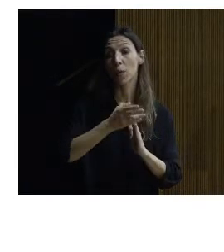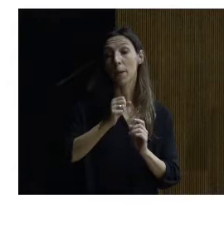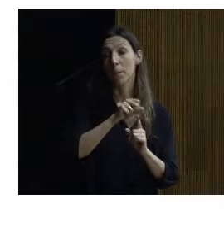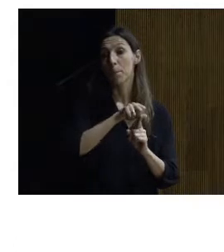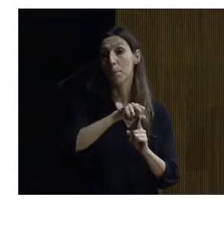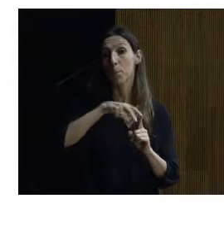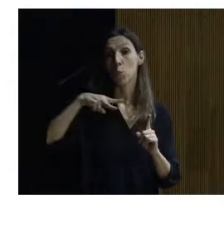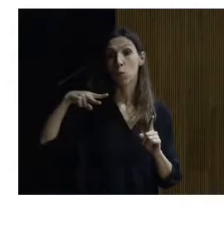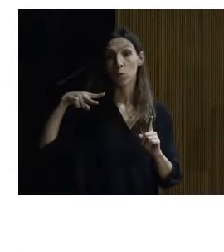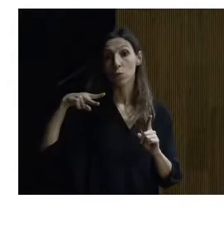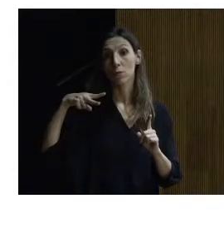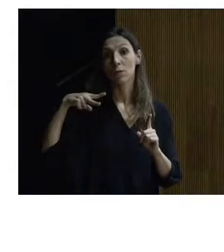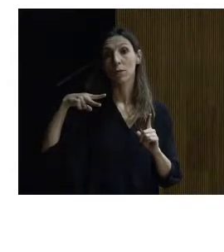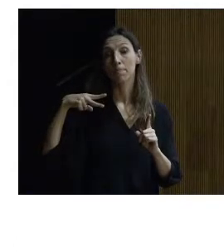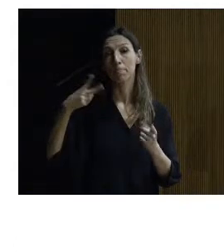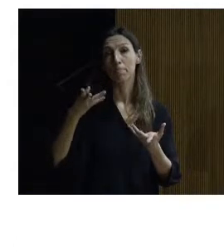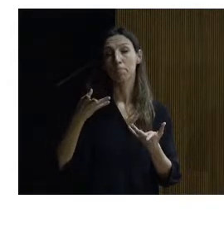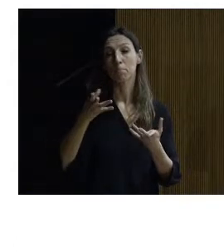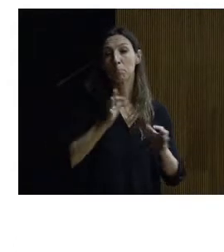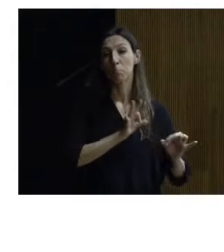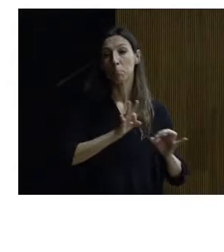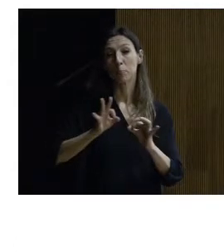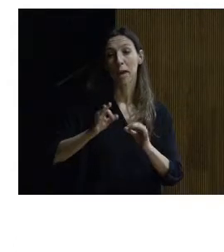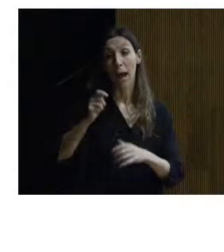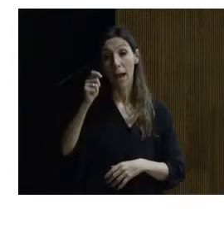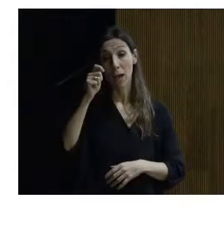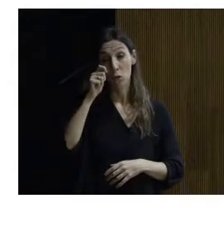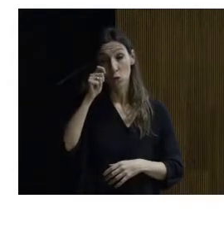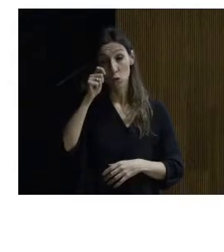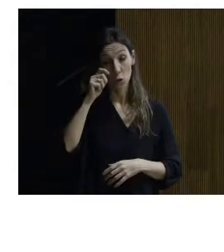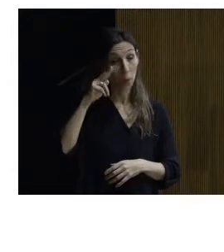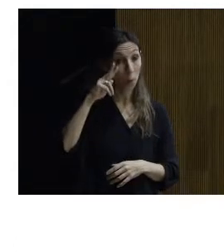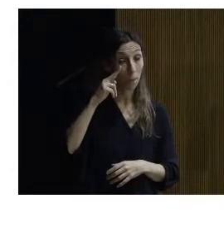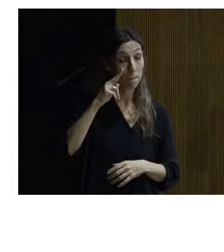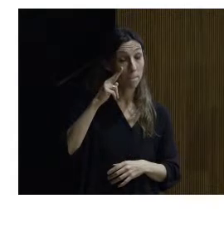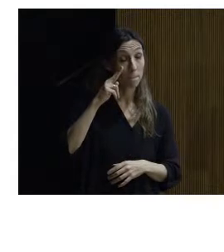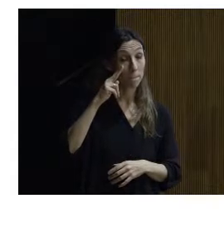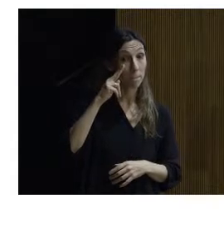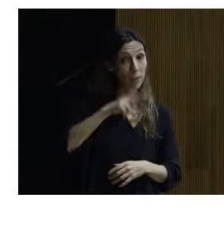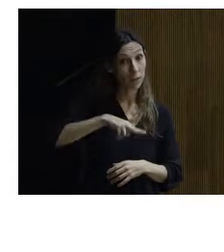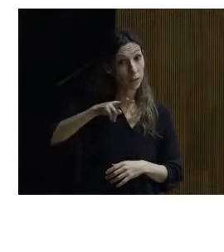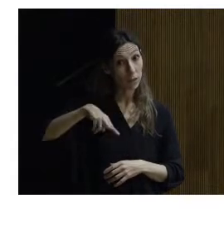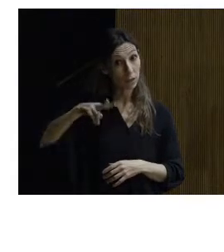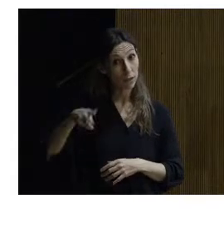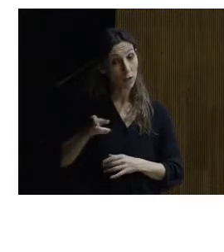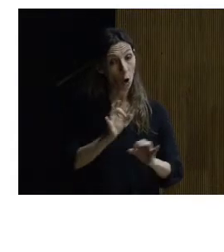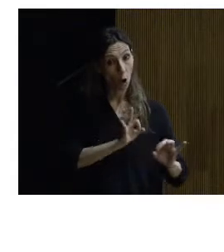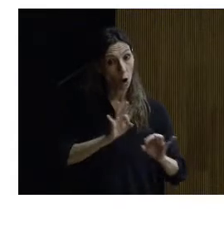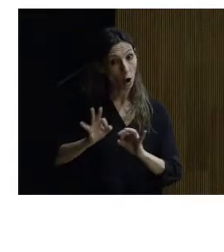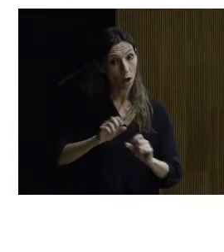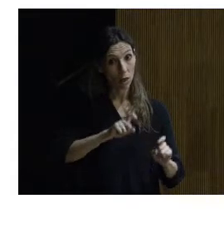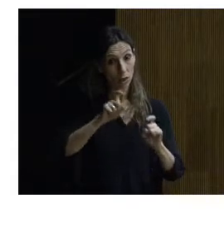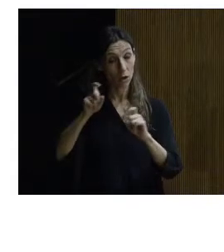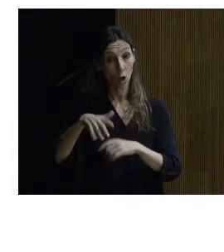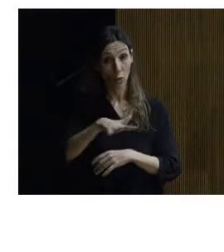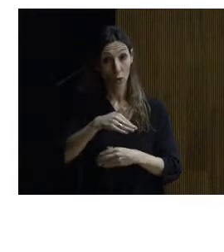de vista para ordenar la visita turística ¿no? paralelo a este a este muro por aquí por esta